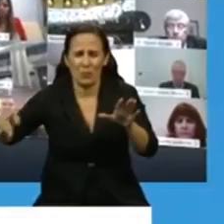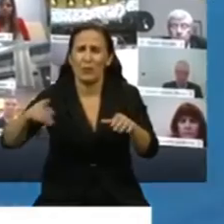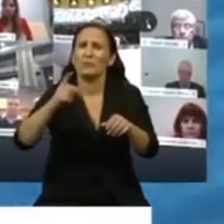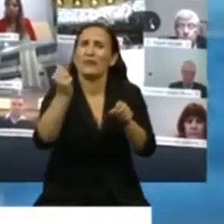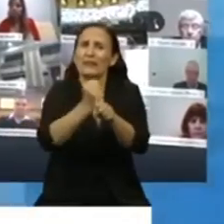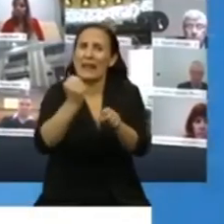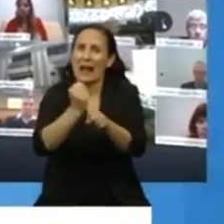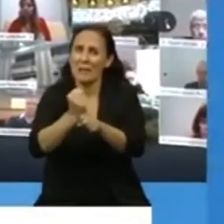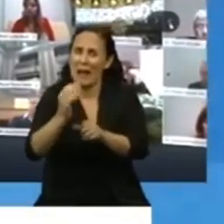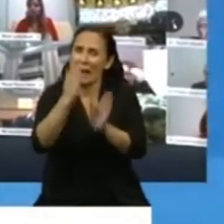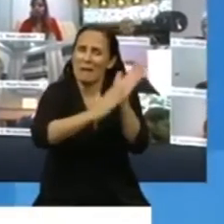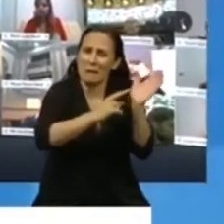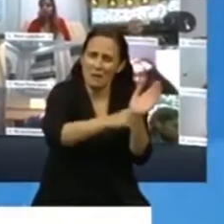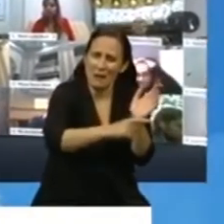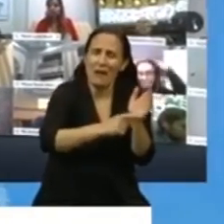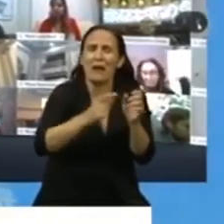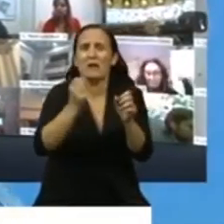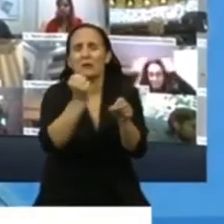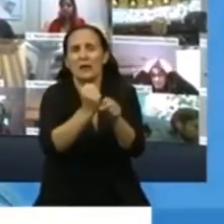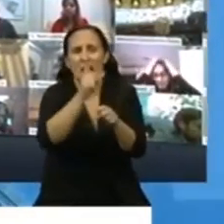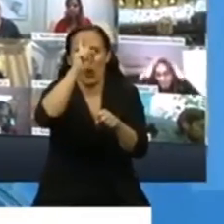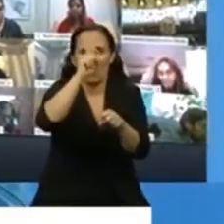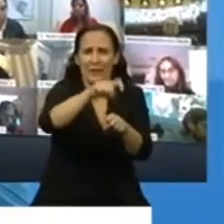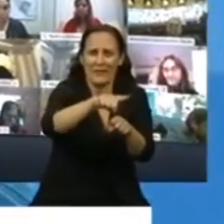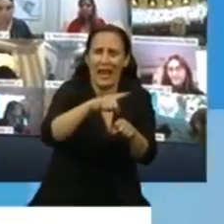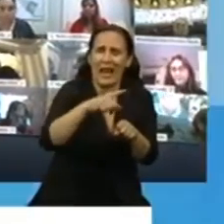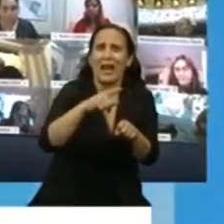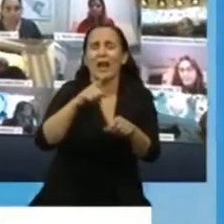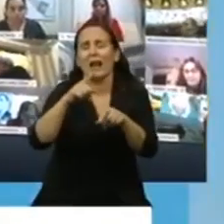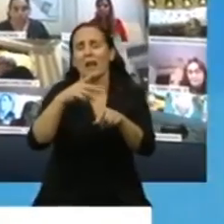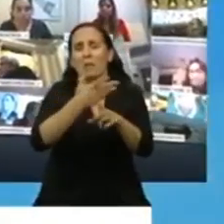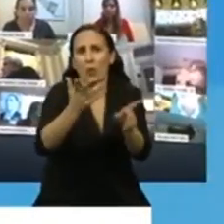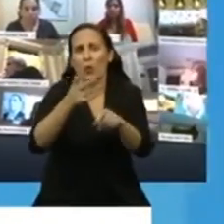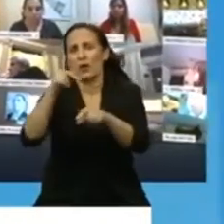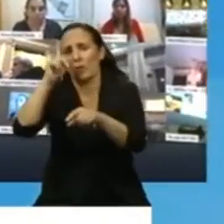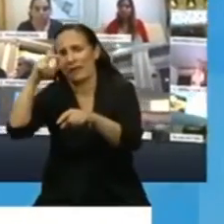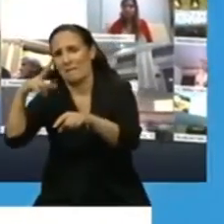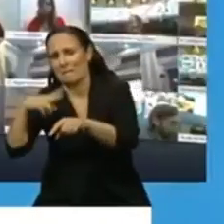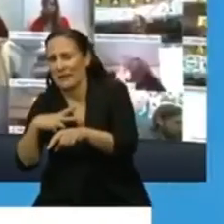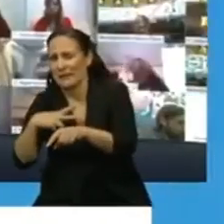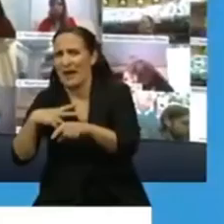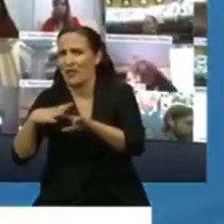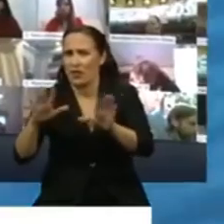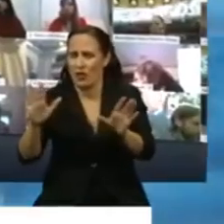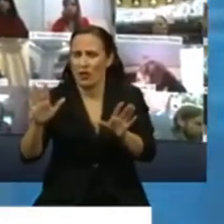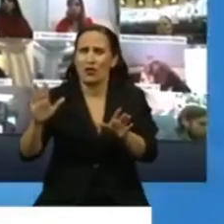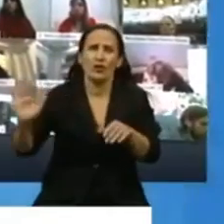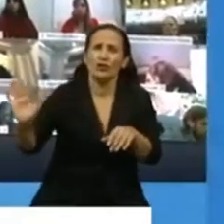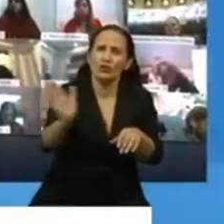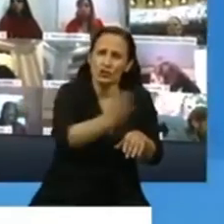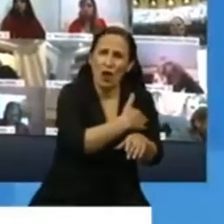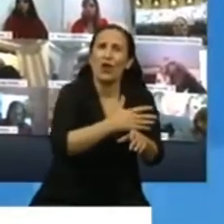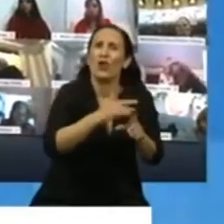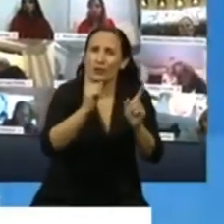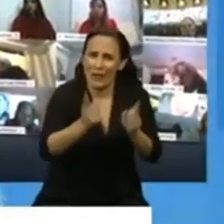relación de dependencia, atiendan en hospitables públicos o privados que forman parte por igual del mismo